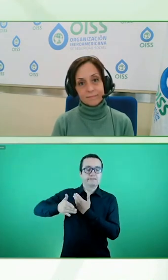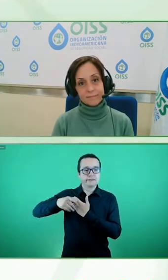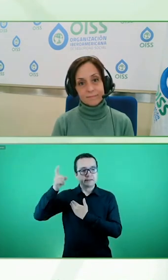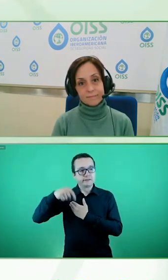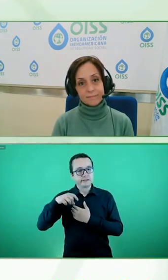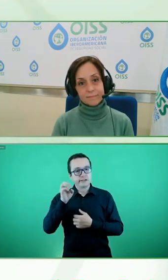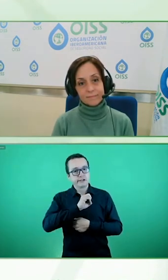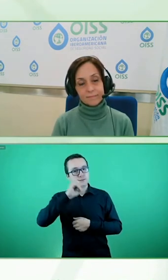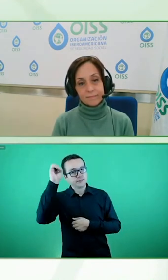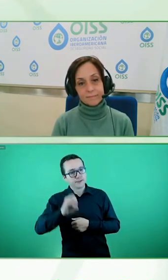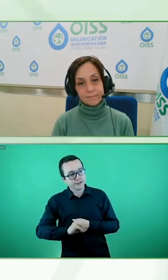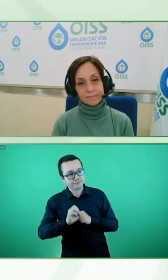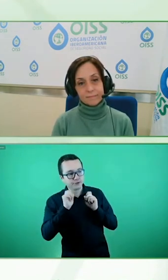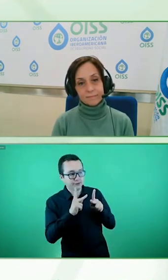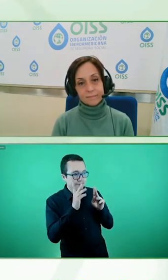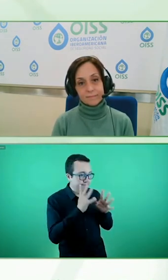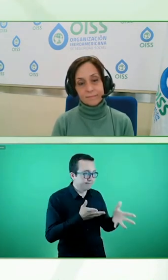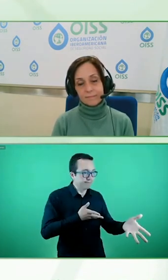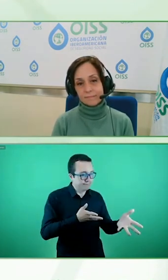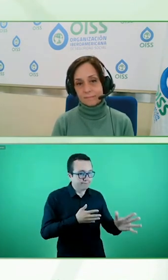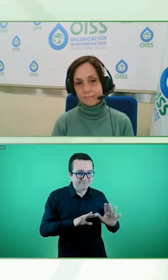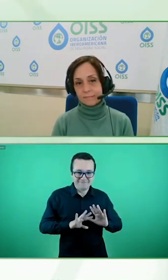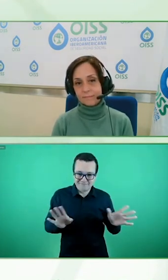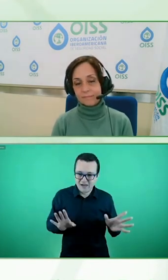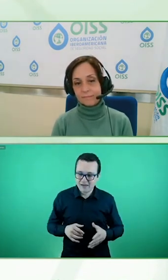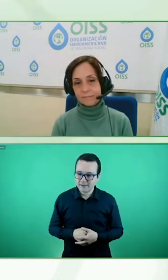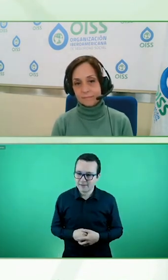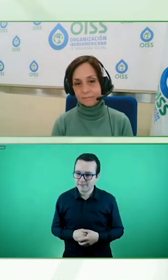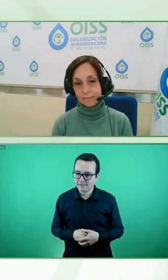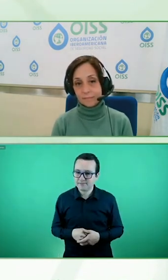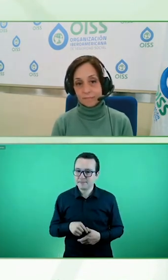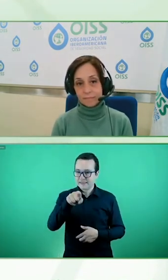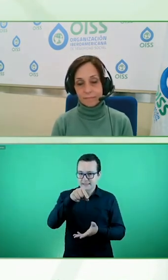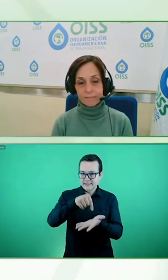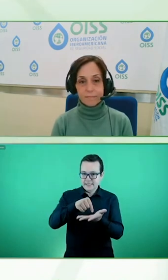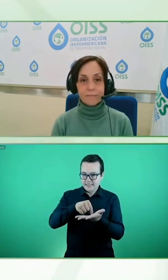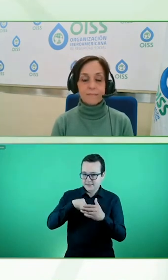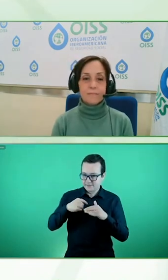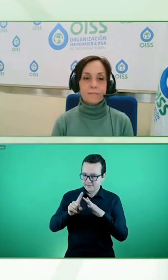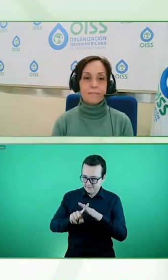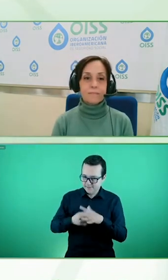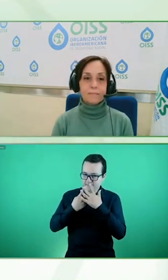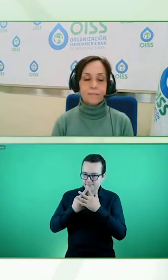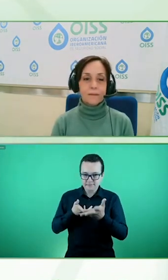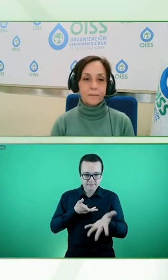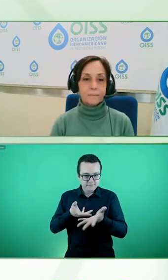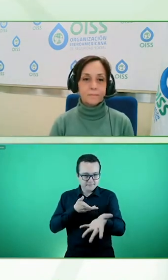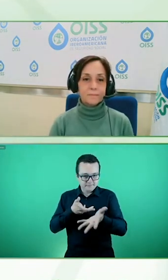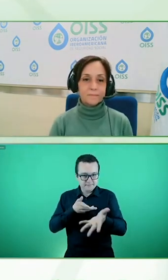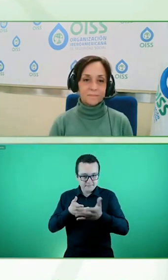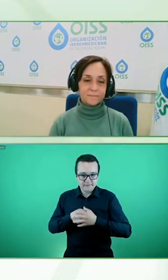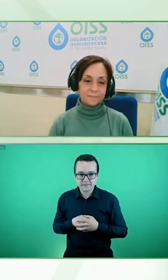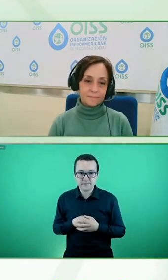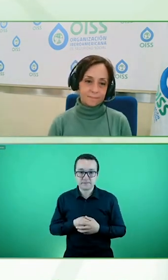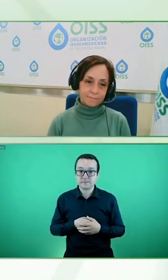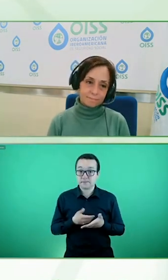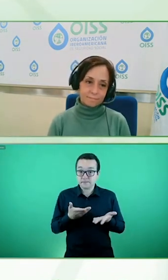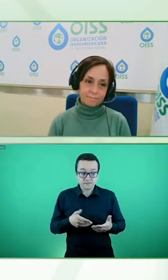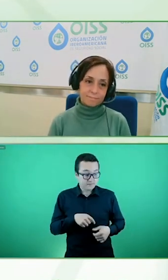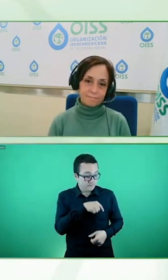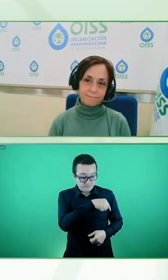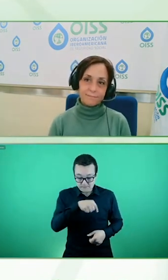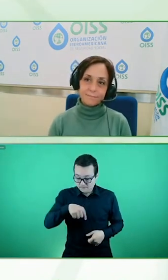Entonces, me gustaría partir por ahí un poco, cada uno de ustedes, los voy a presentar a cada uno para darle las palabras.